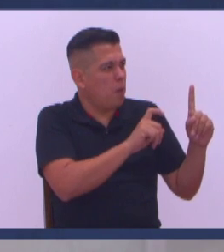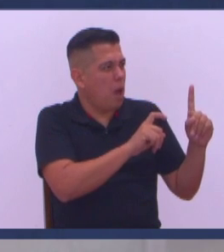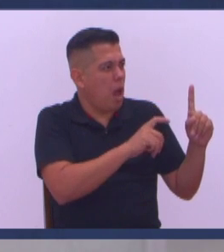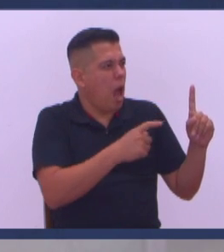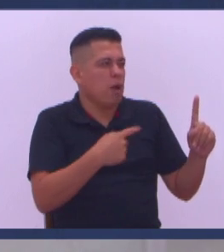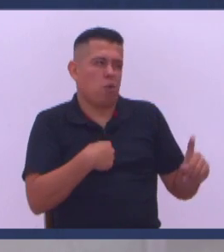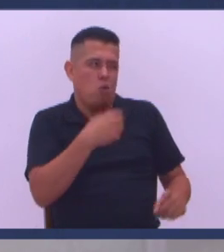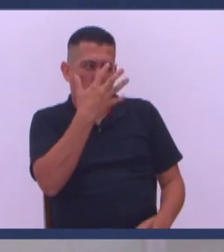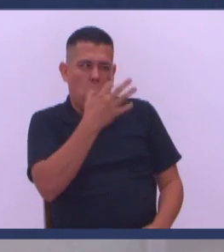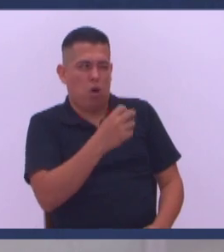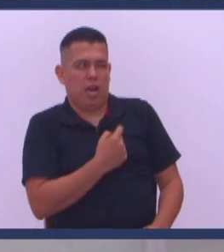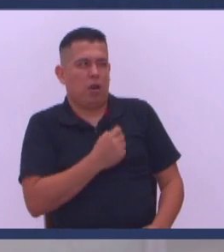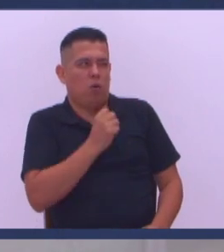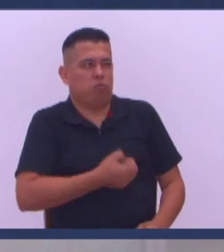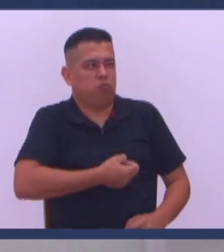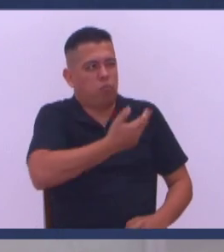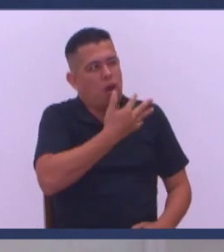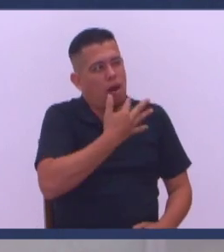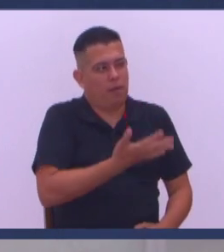creo Que le diga la verdad